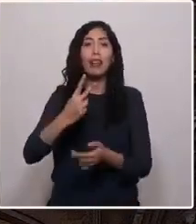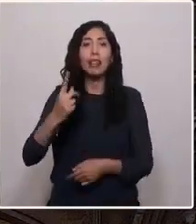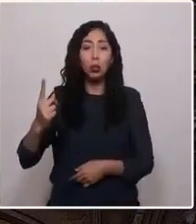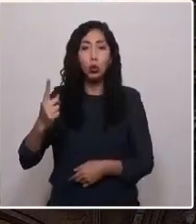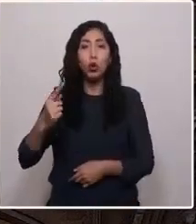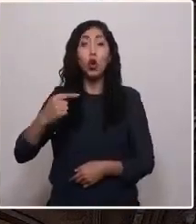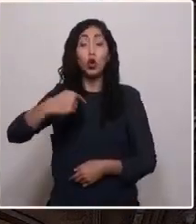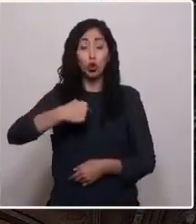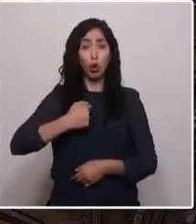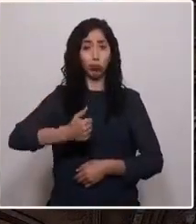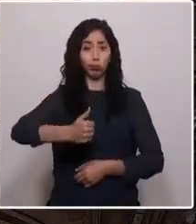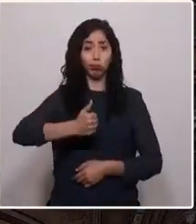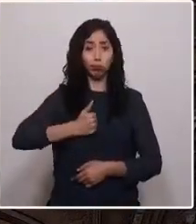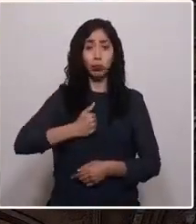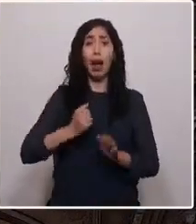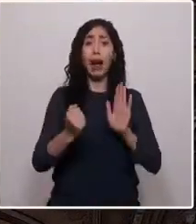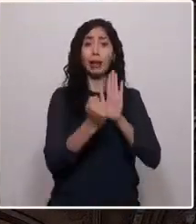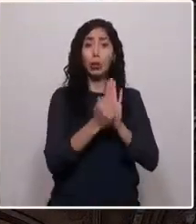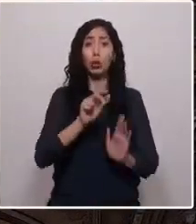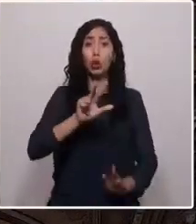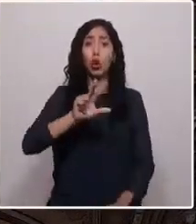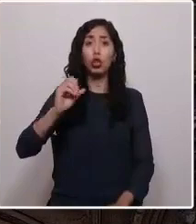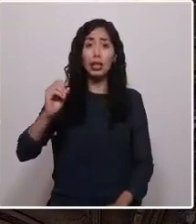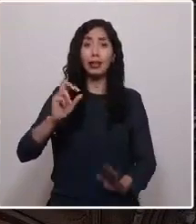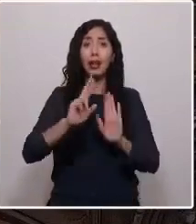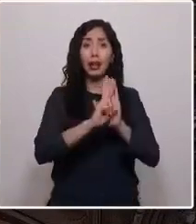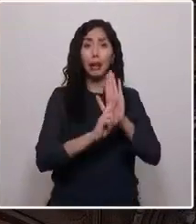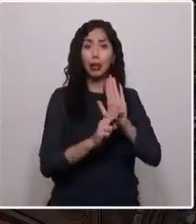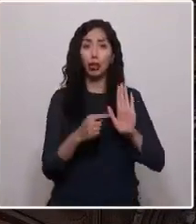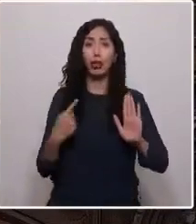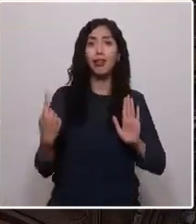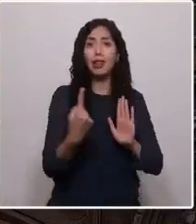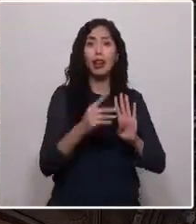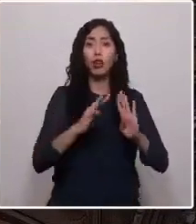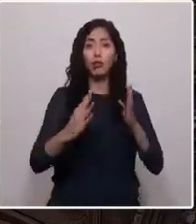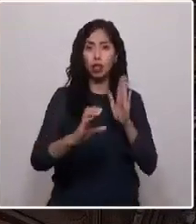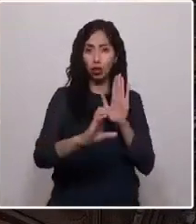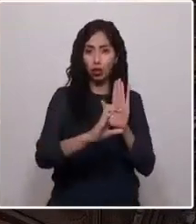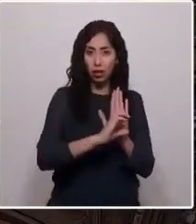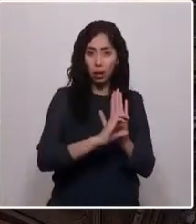doy cumplimiento al artículo 80 del Reglamento General de la Convención Nacional.